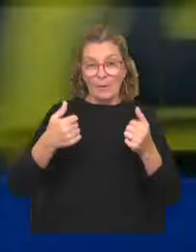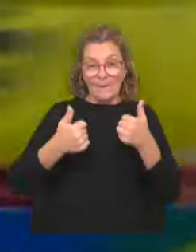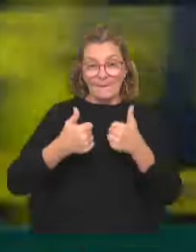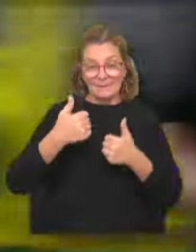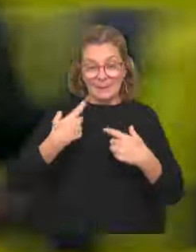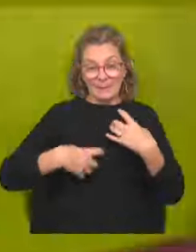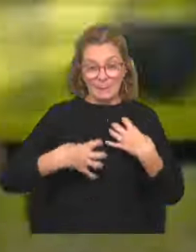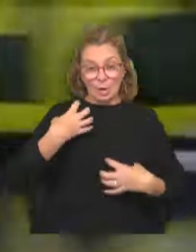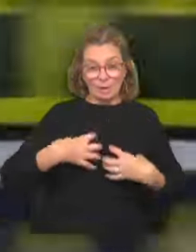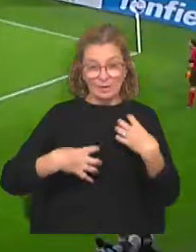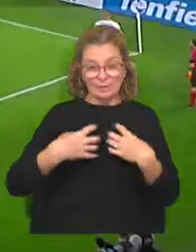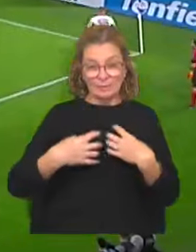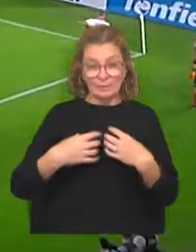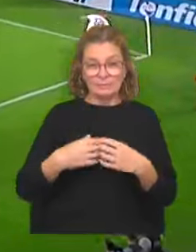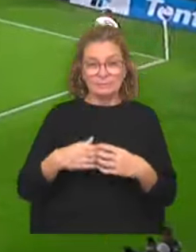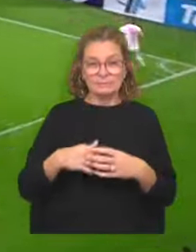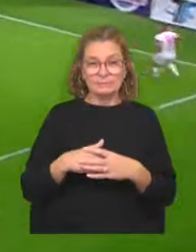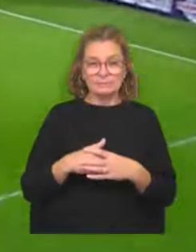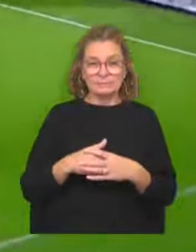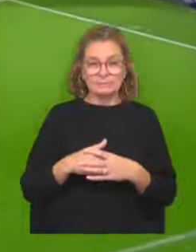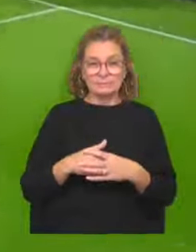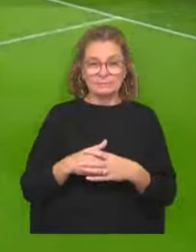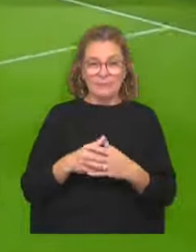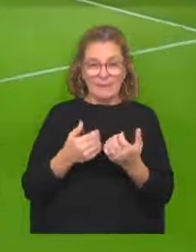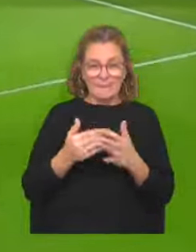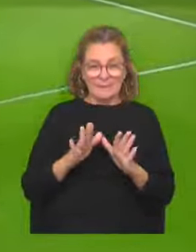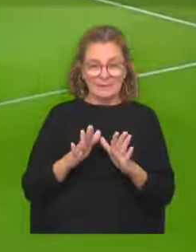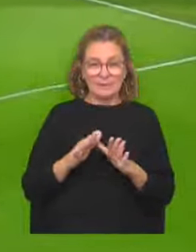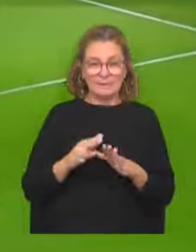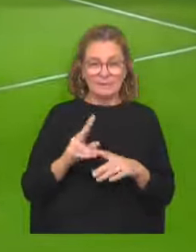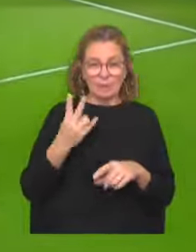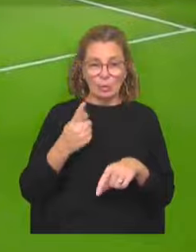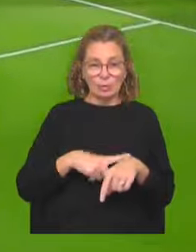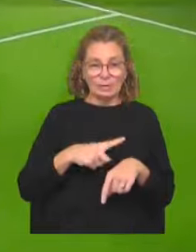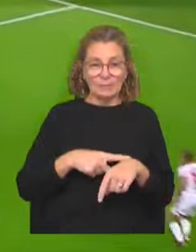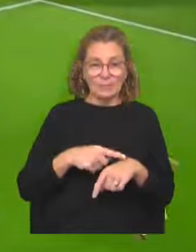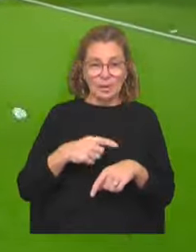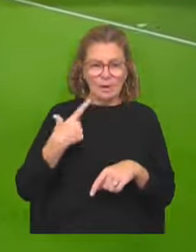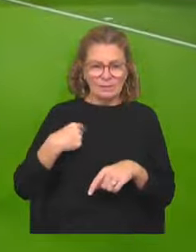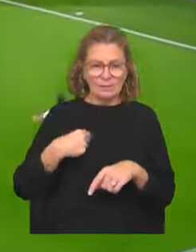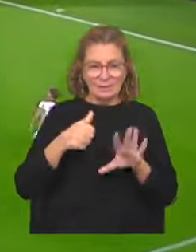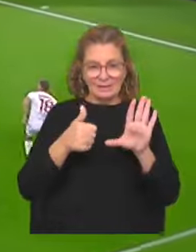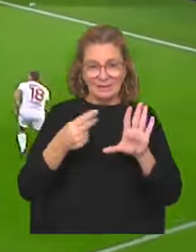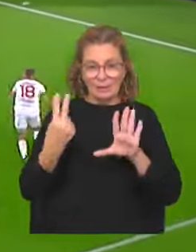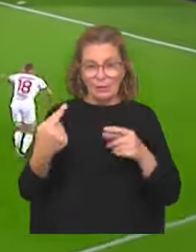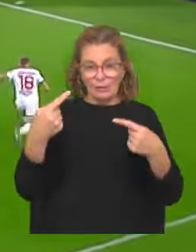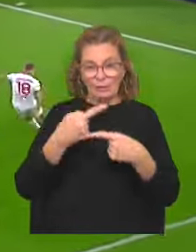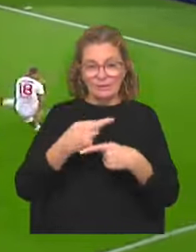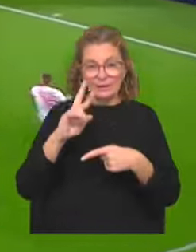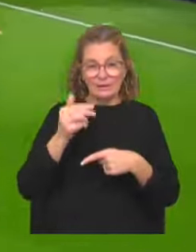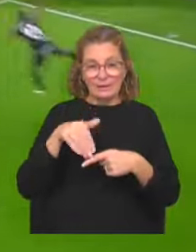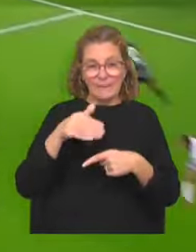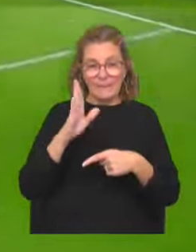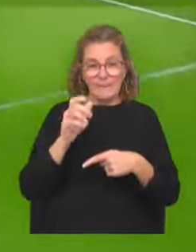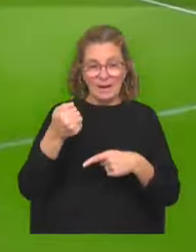Lo anota Maximiliano Silvera en el comienzo del segundo tiempo. Goleada de Nacional, 6 a 2 frente a Rambla Junos en su gran